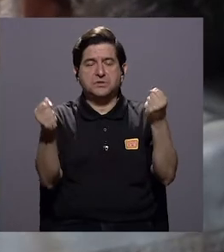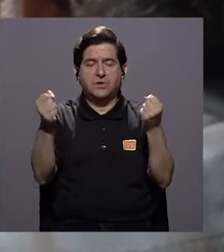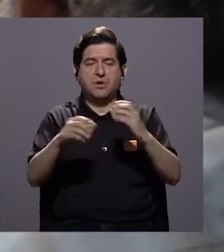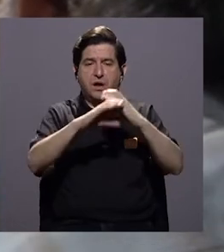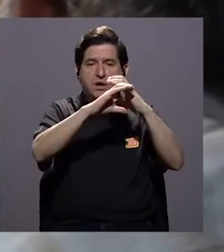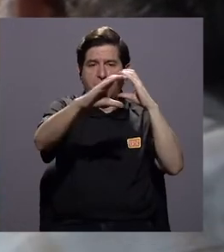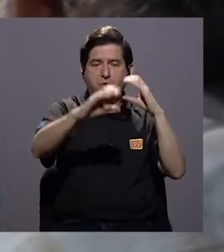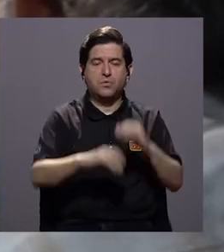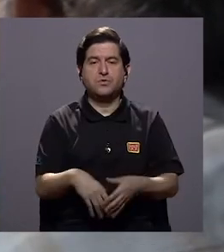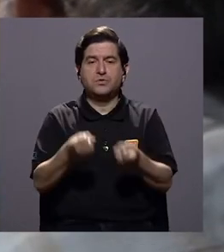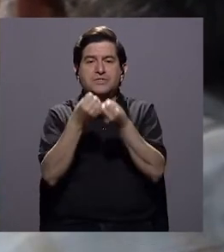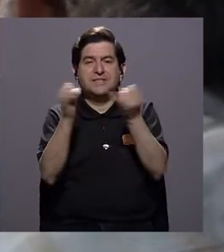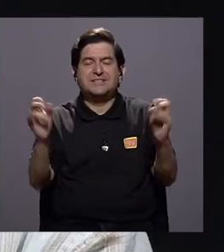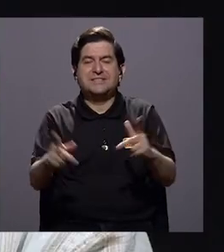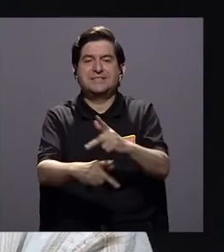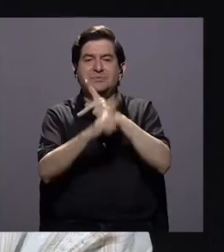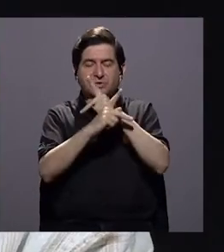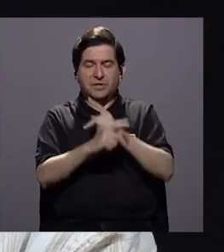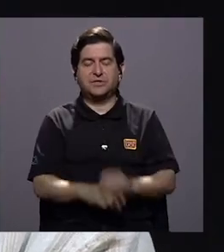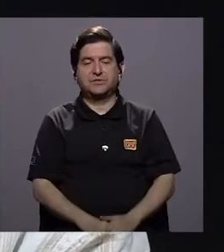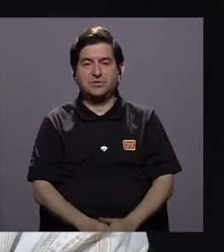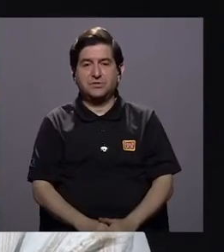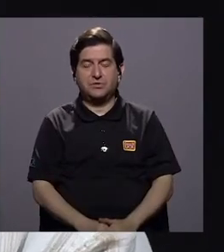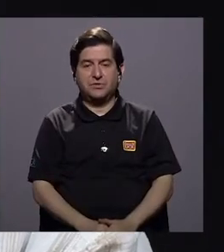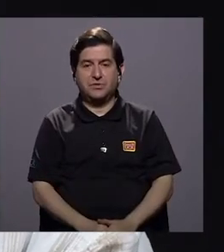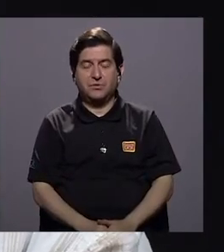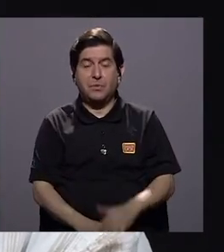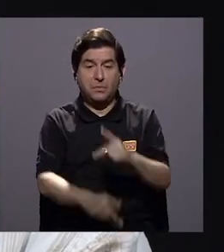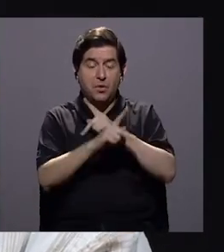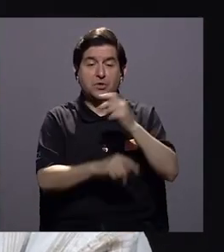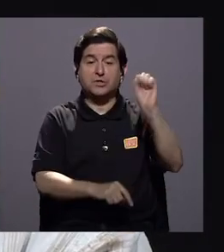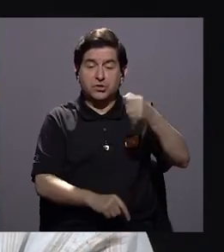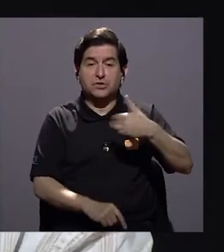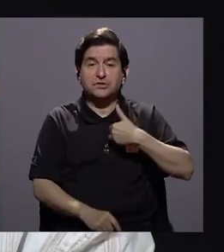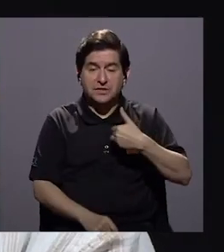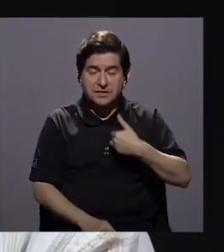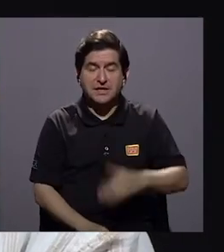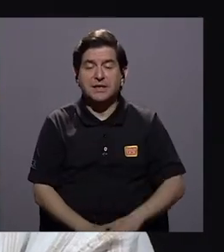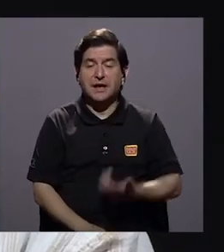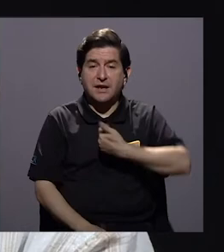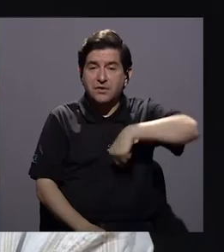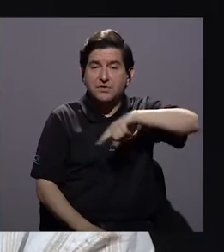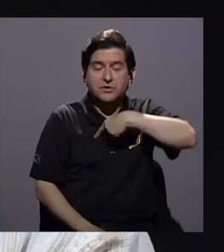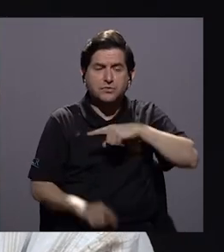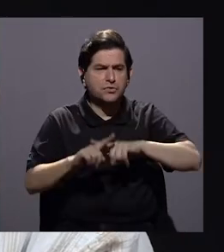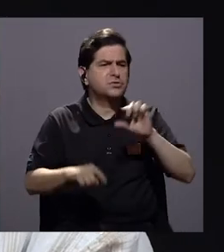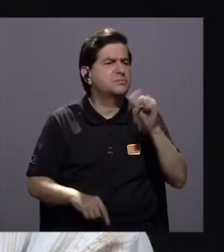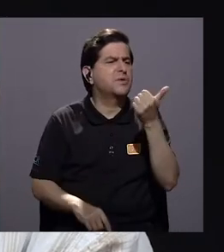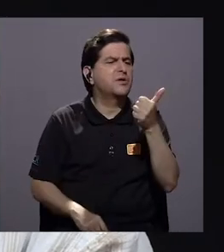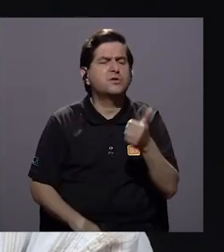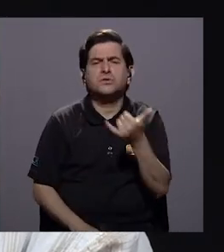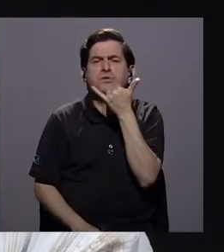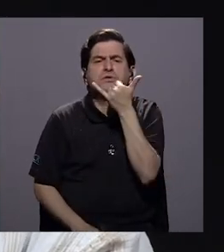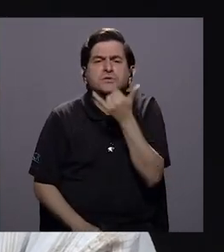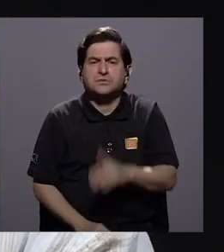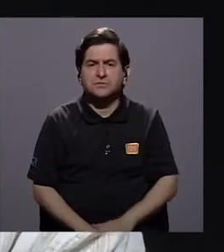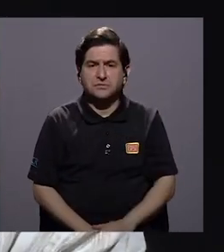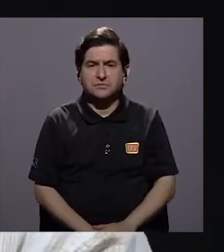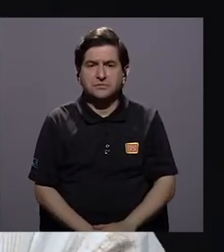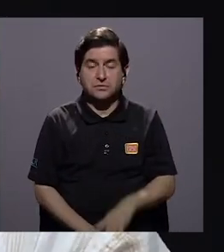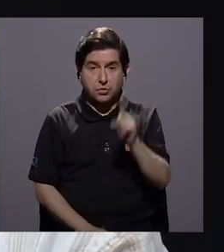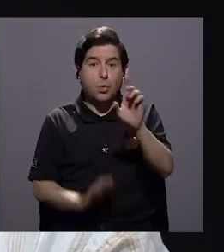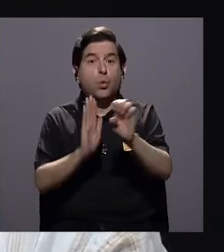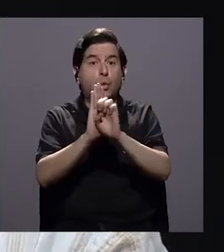sin ninguna protección. Los que están protegidos son los nuestros. ¿Y qué pasa con otros niños? ¿Quién alza la voz por esos niños? Y